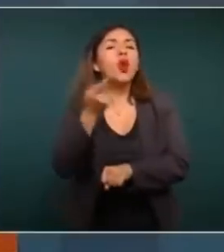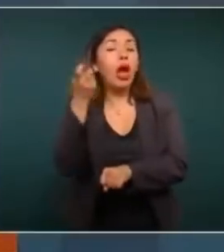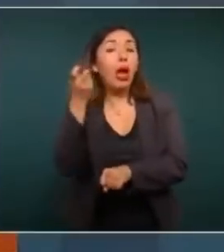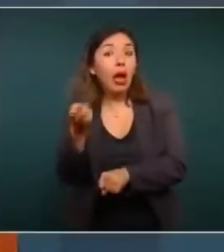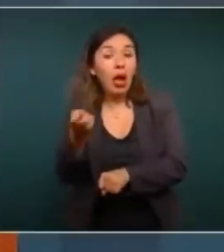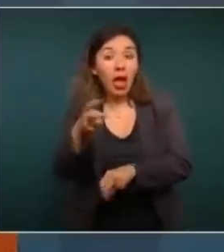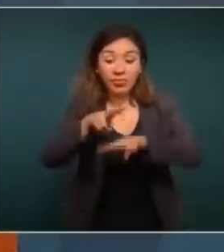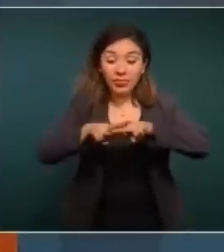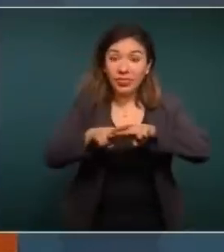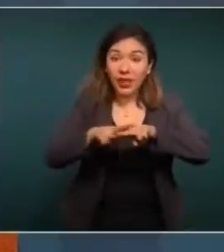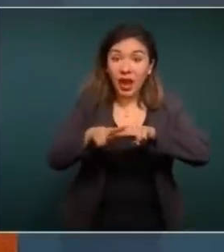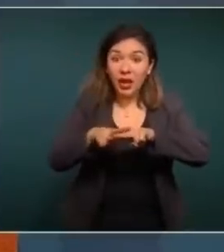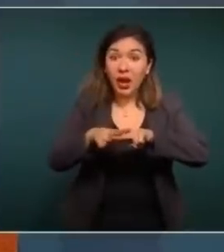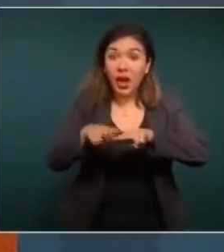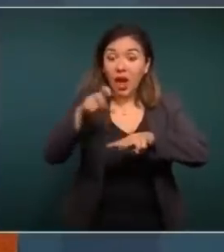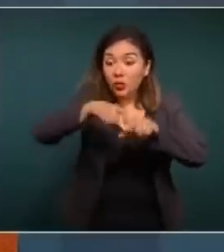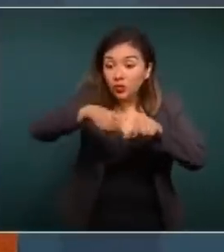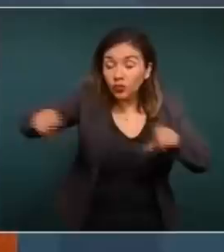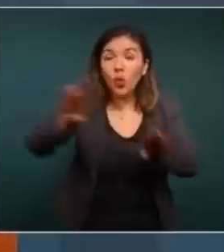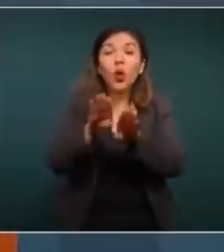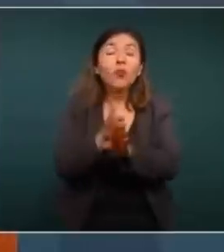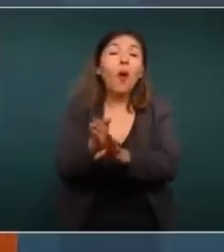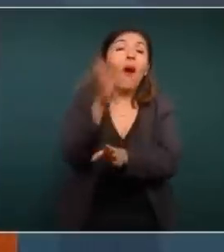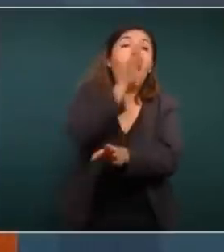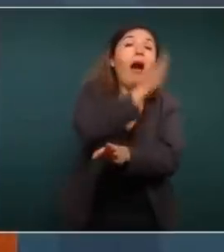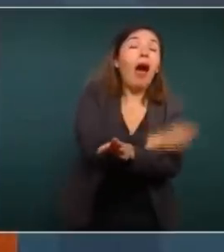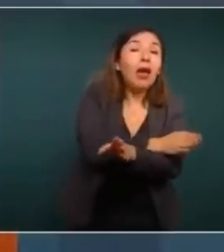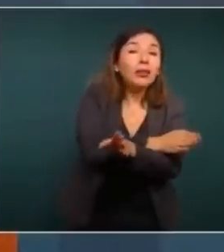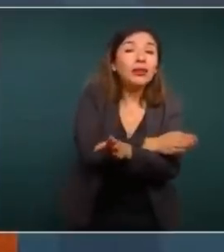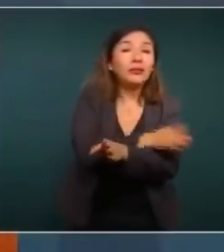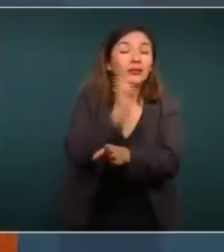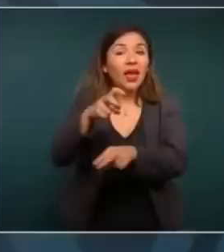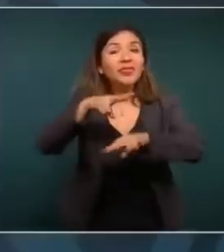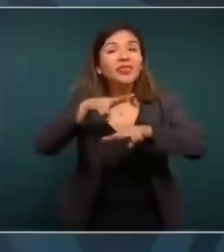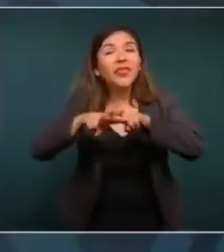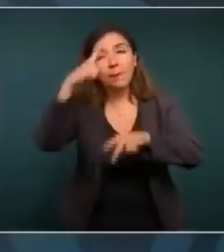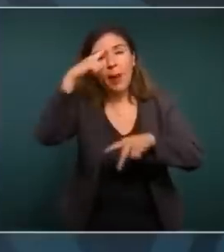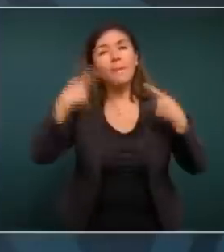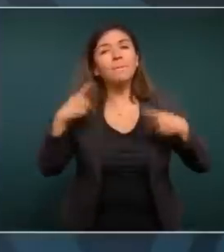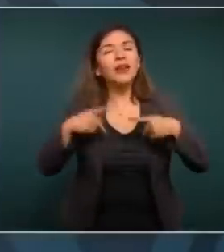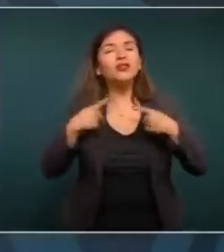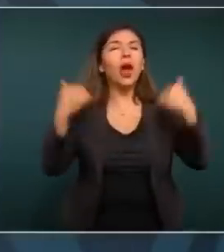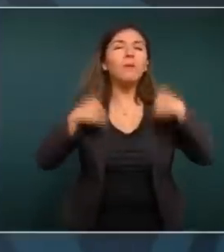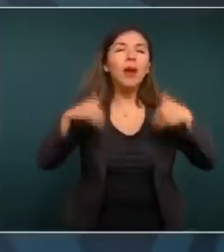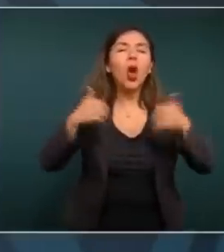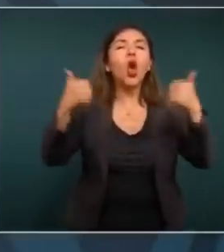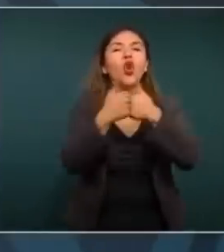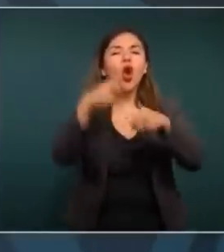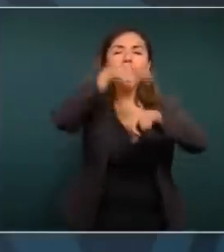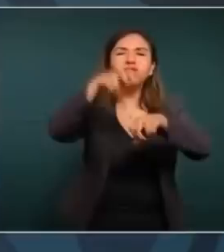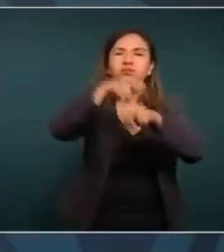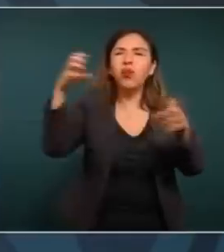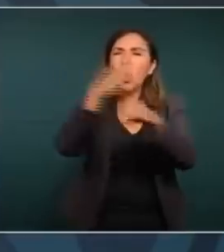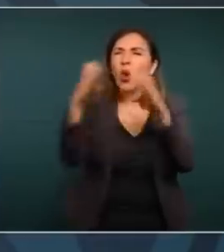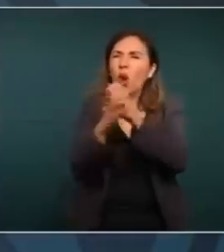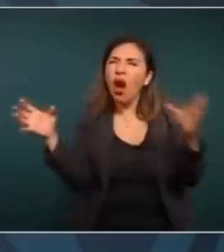el tren de antes, el tren de pasajeros de carga que se desplazaba